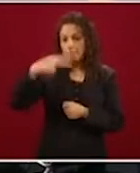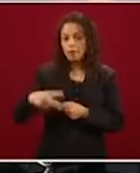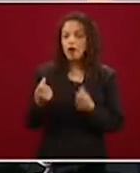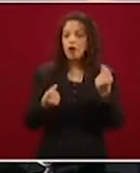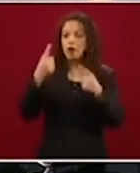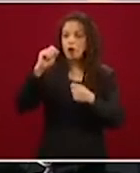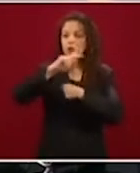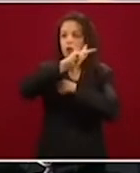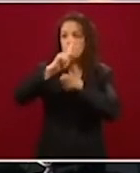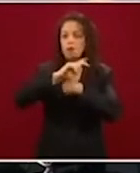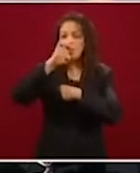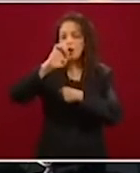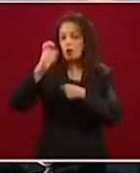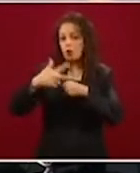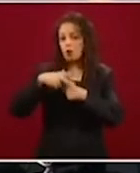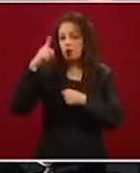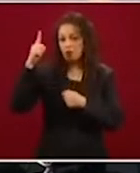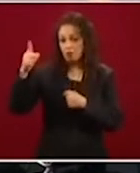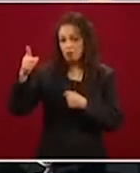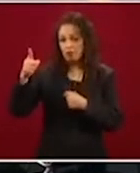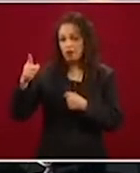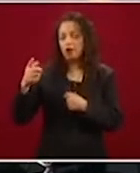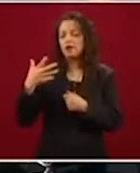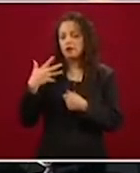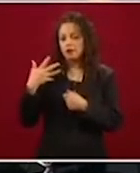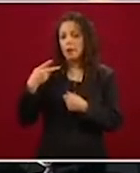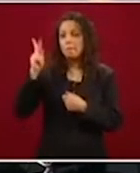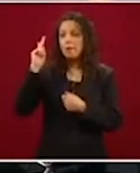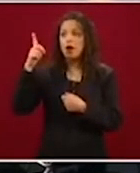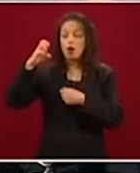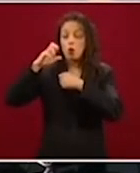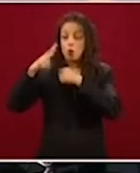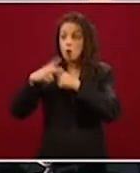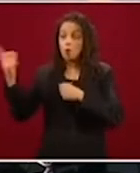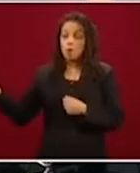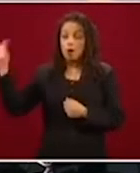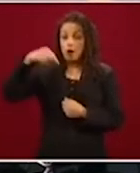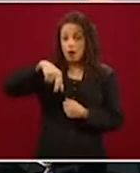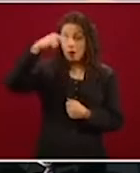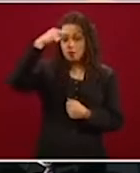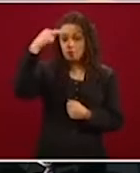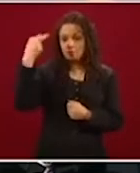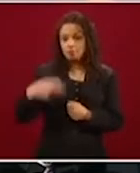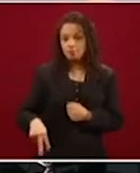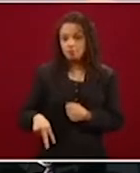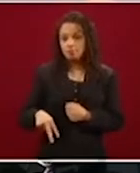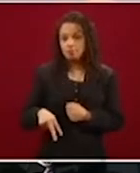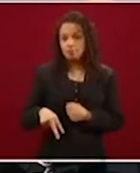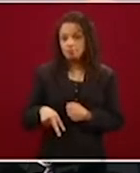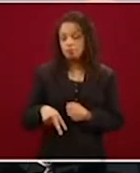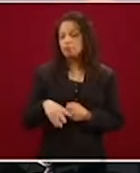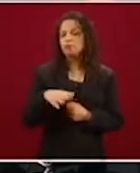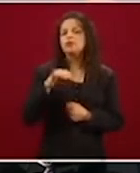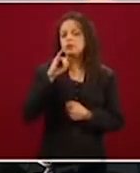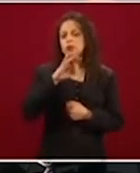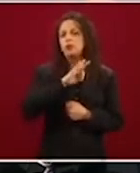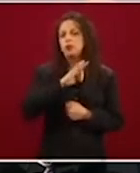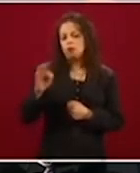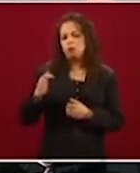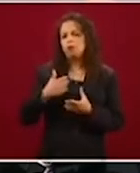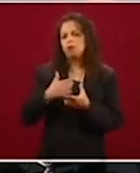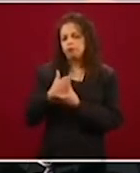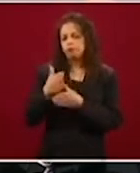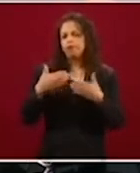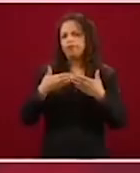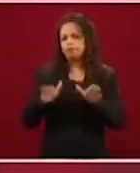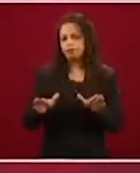Europa, pero de Europa hacia México las y los mexicanos no tienen restricciones ahorita en la mayor parte de los vuelos.